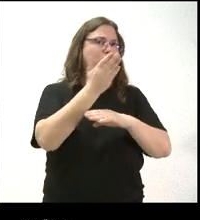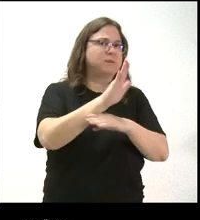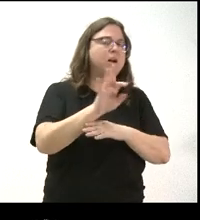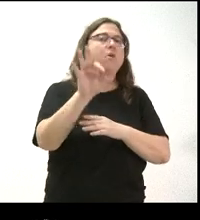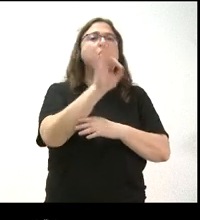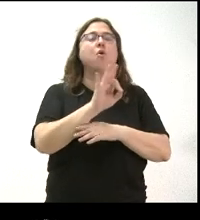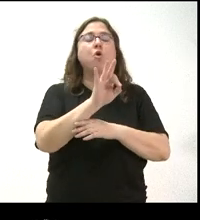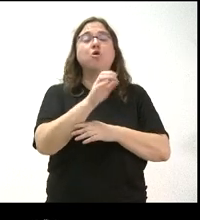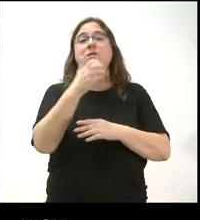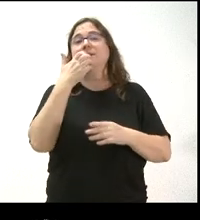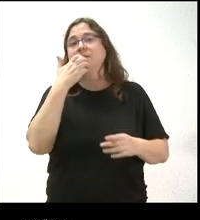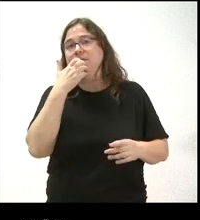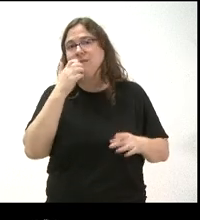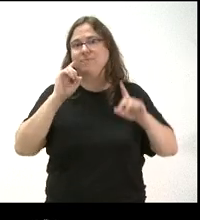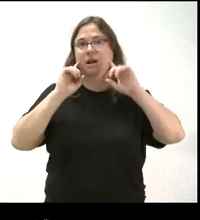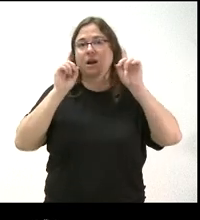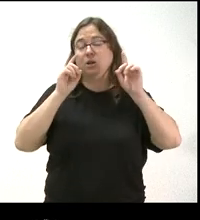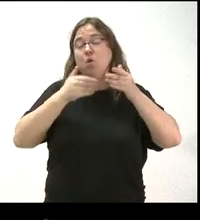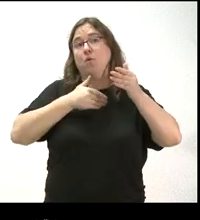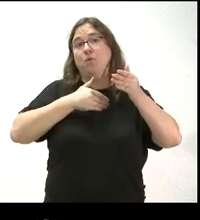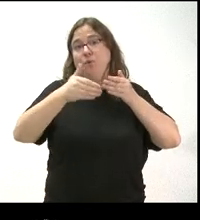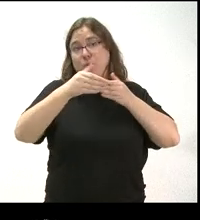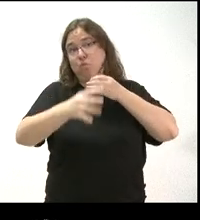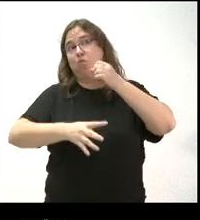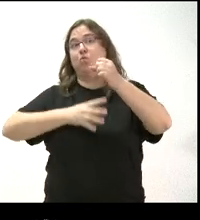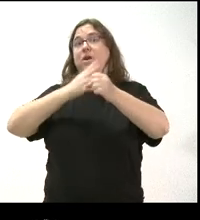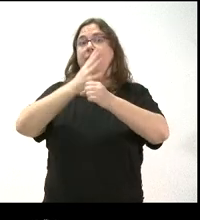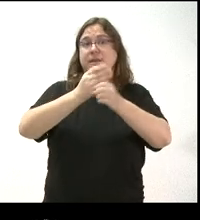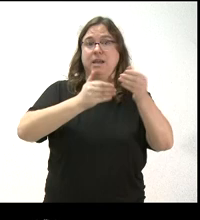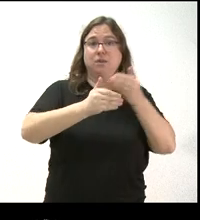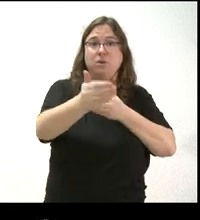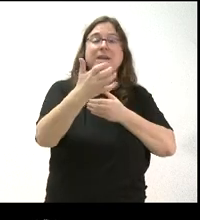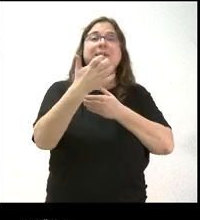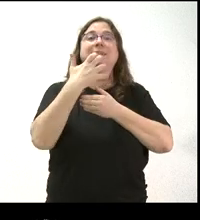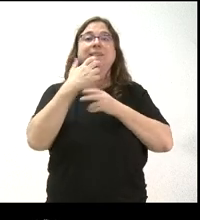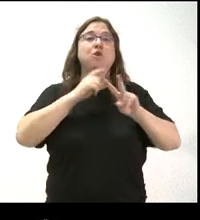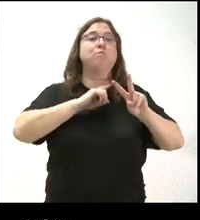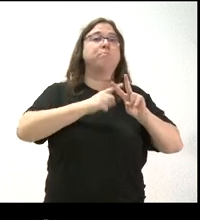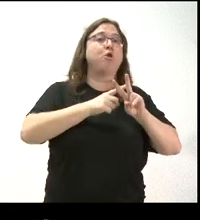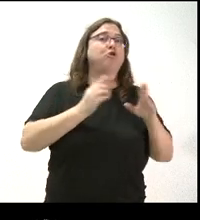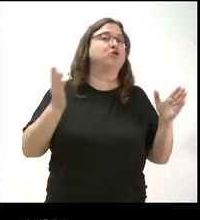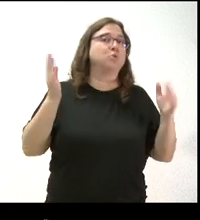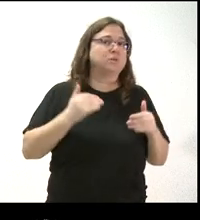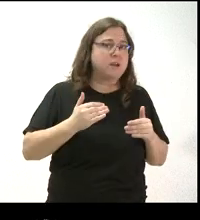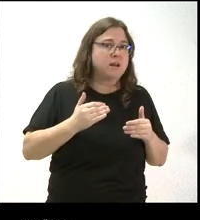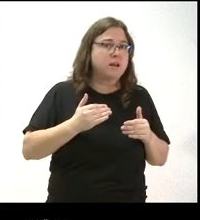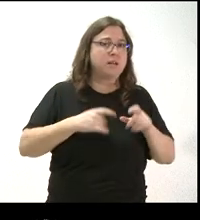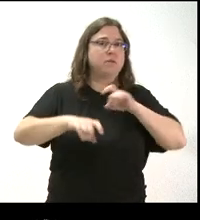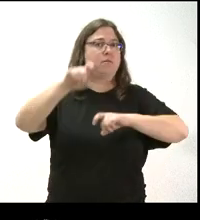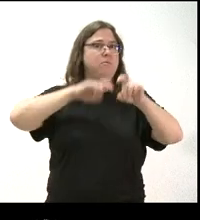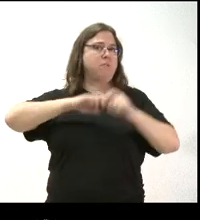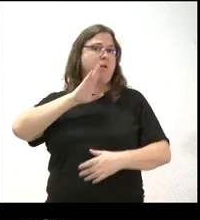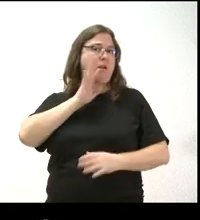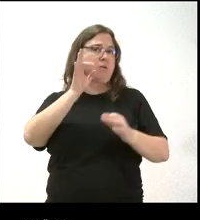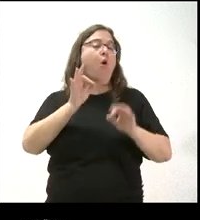en una hipotética nueva legislatura en la que no estuviera en la ecuación Vox se volvería a la dinámica anterior